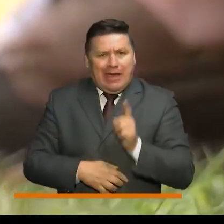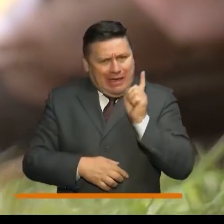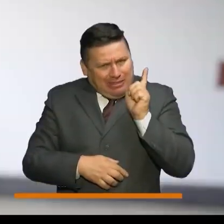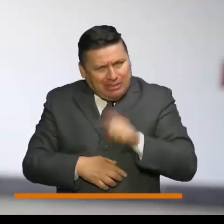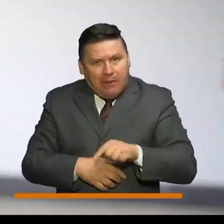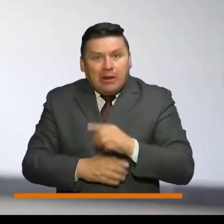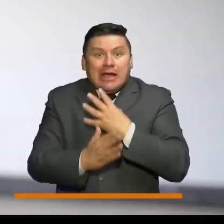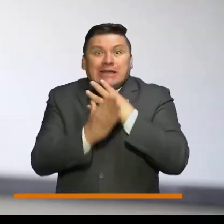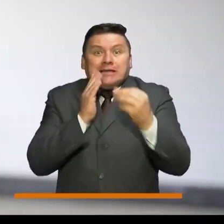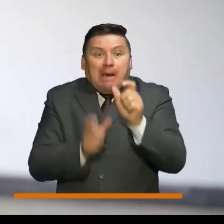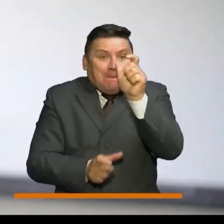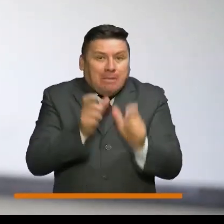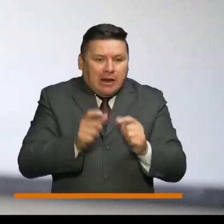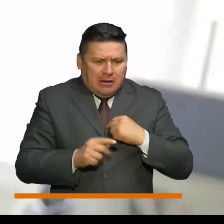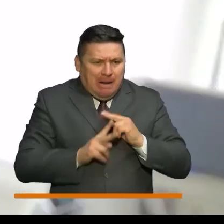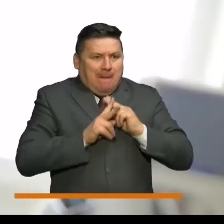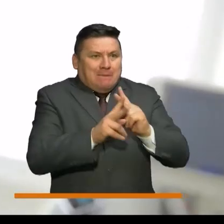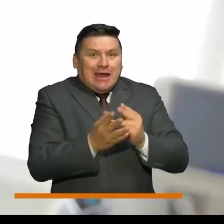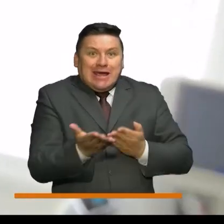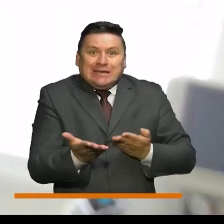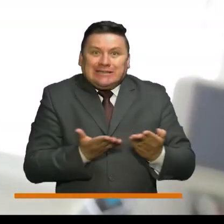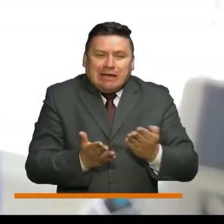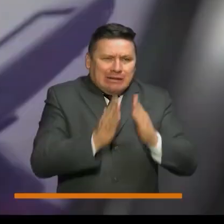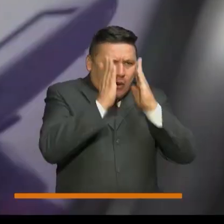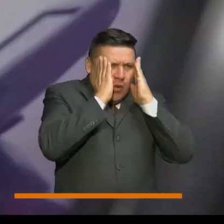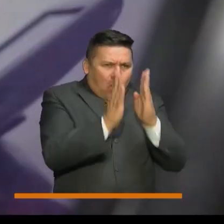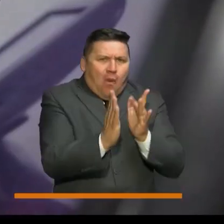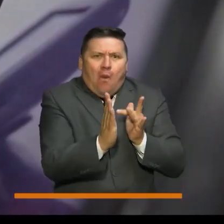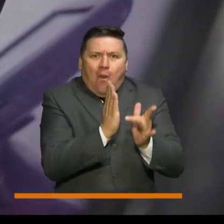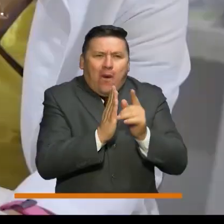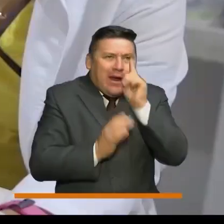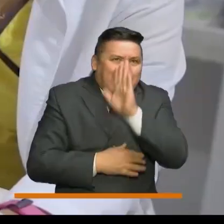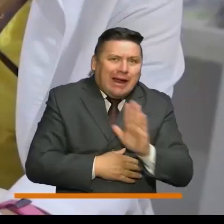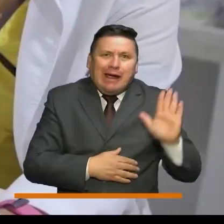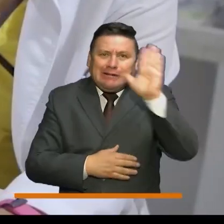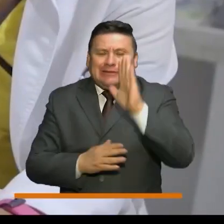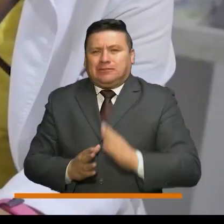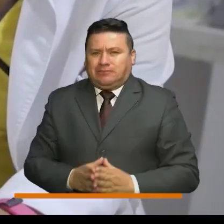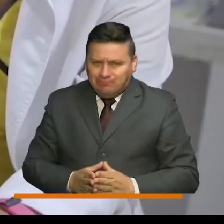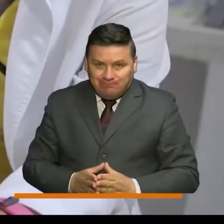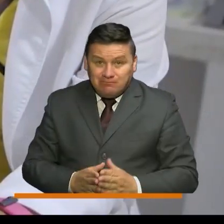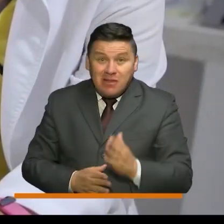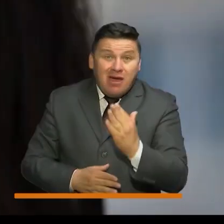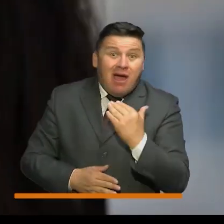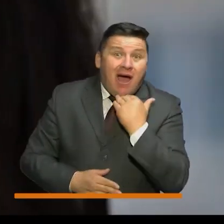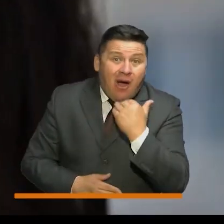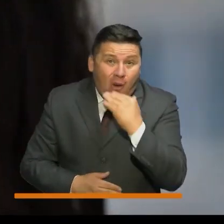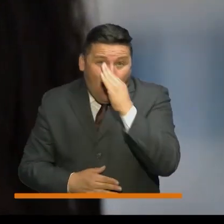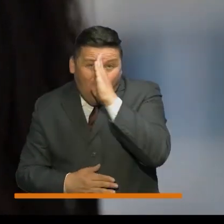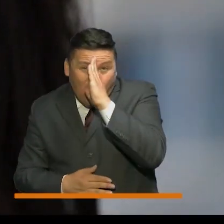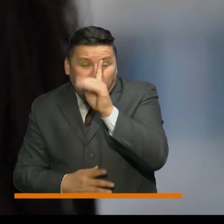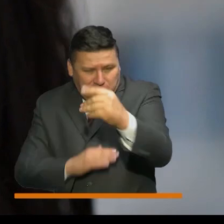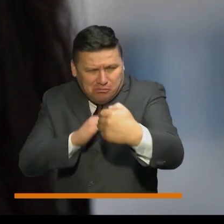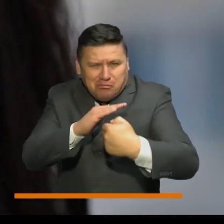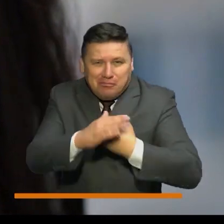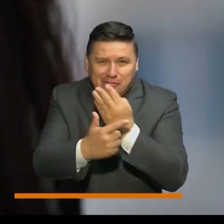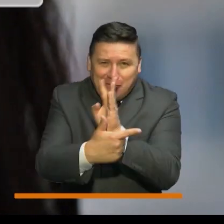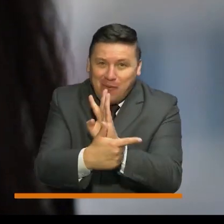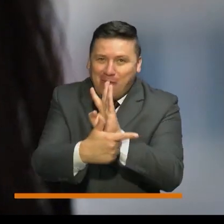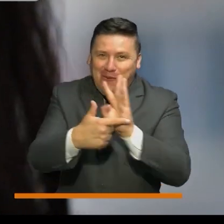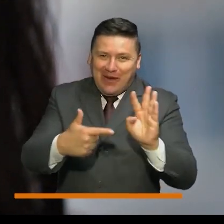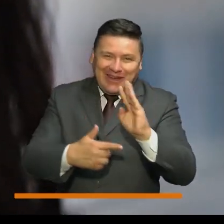También pueden salir los colombianos que están atendiendo esta emergencia sanitaria. Si tienes alguna duda,